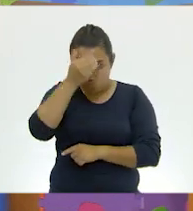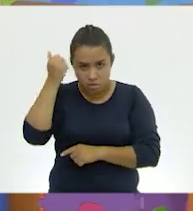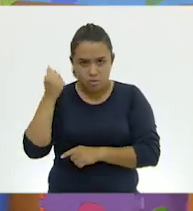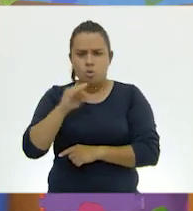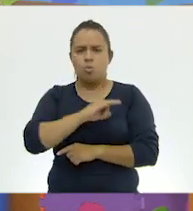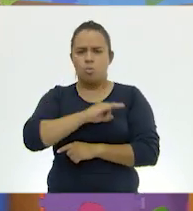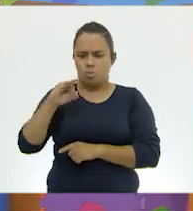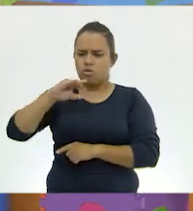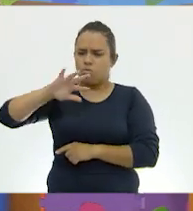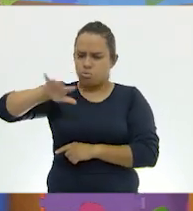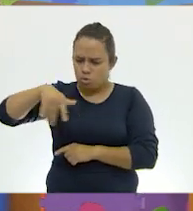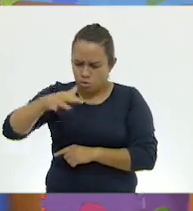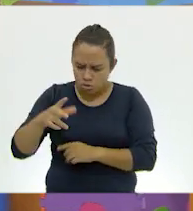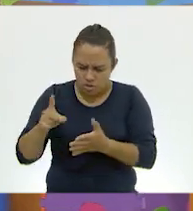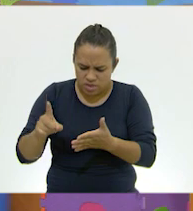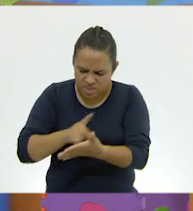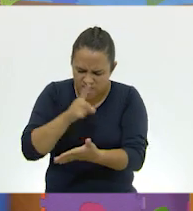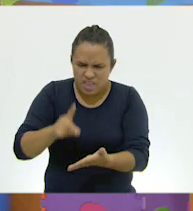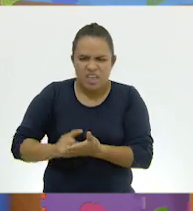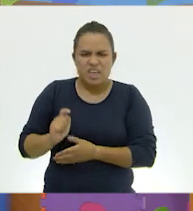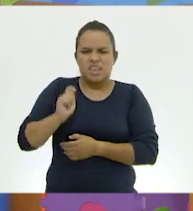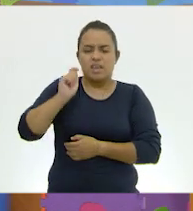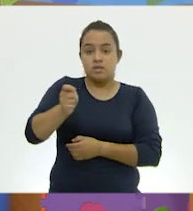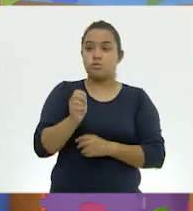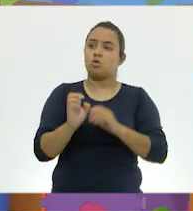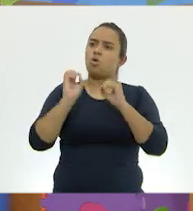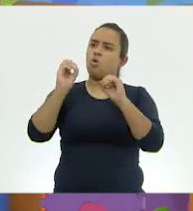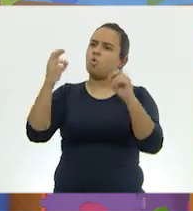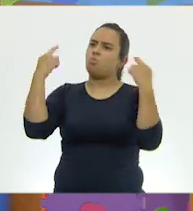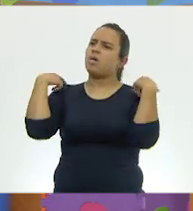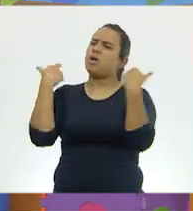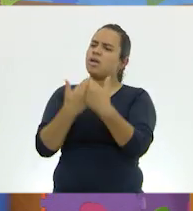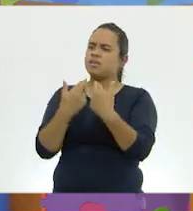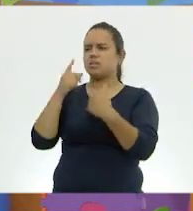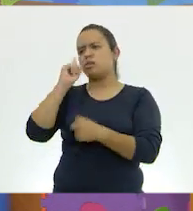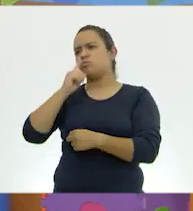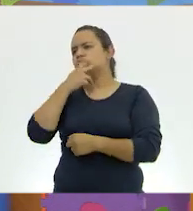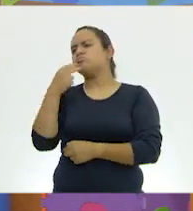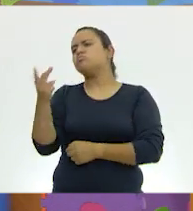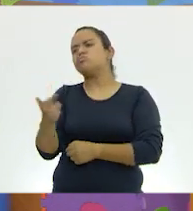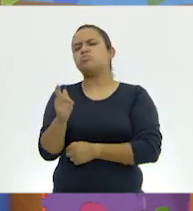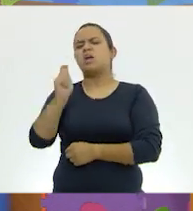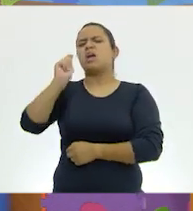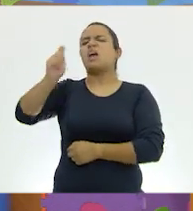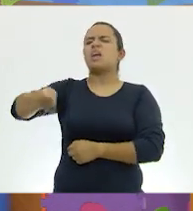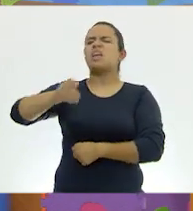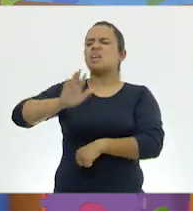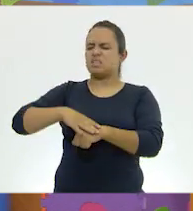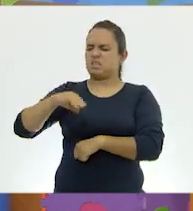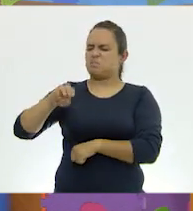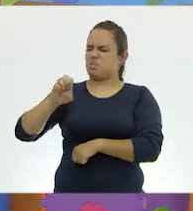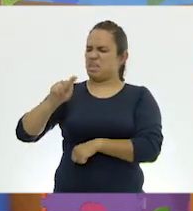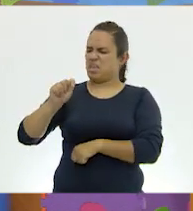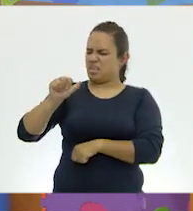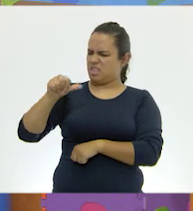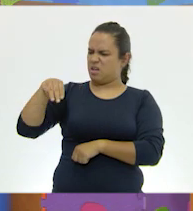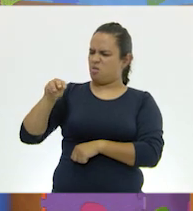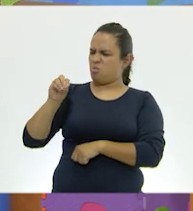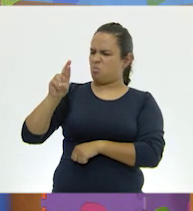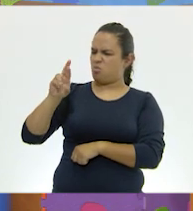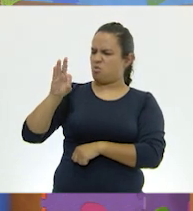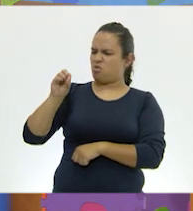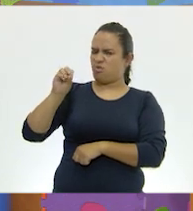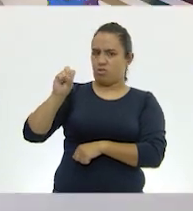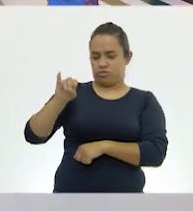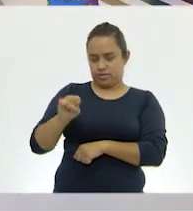podemos buscarlo en nuestro diccionario, preguntarle a nuestro maestro o nuestra maestra para que nos explique un poco más. Exactamente. Muy bien,